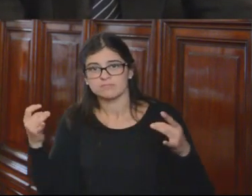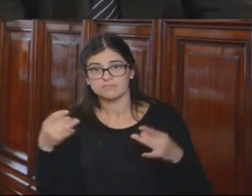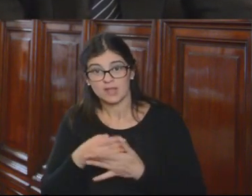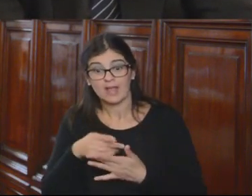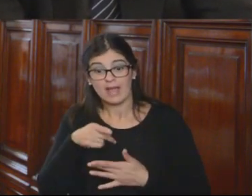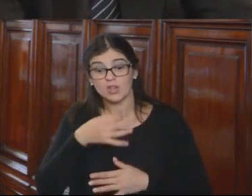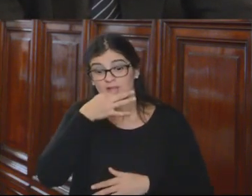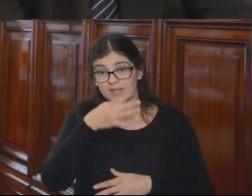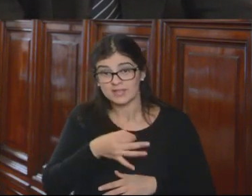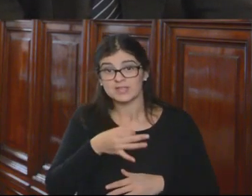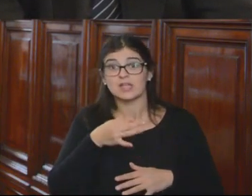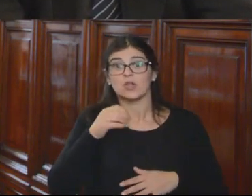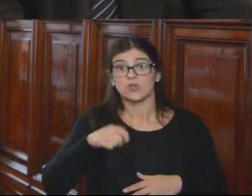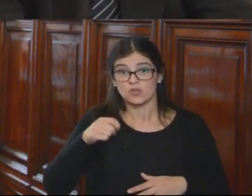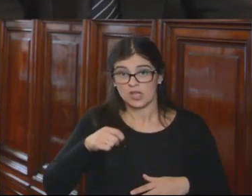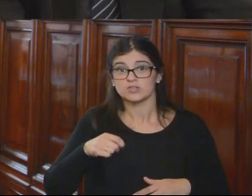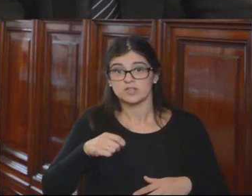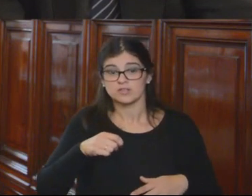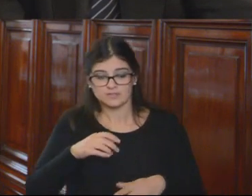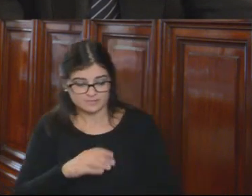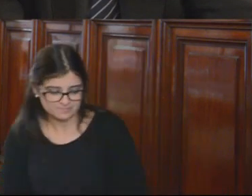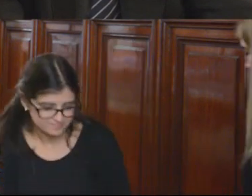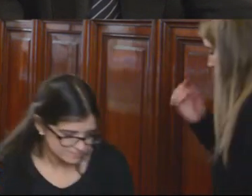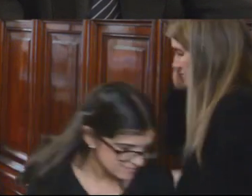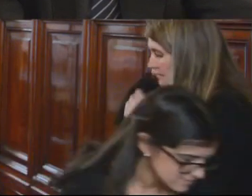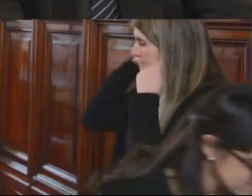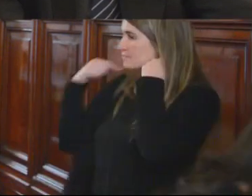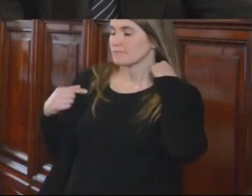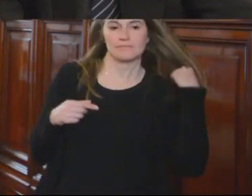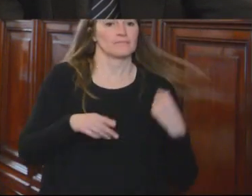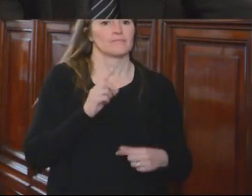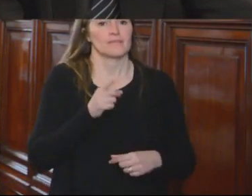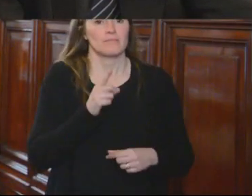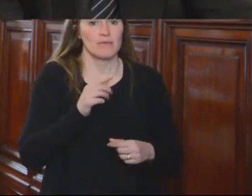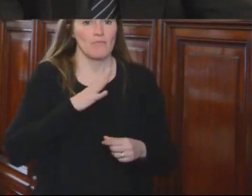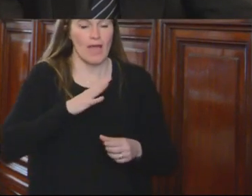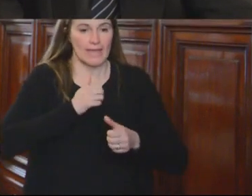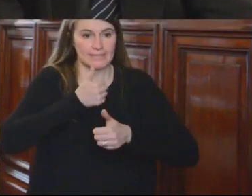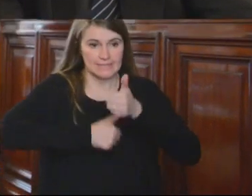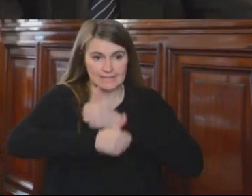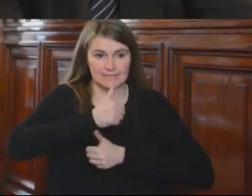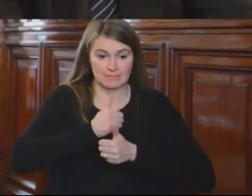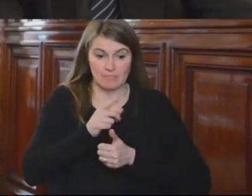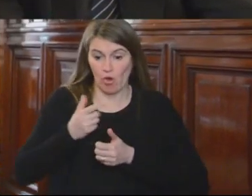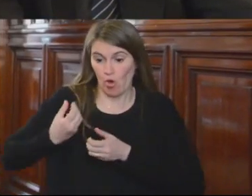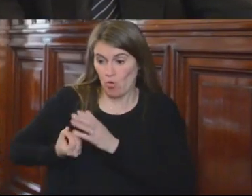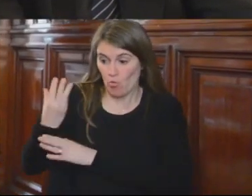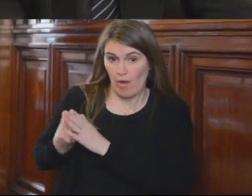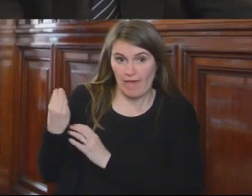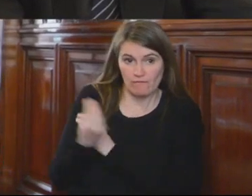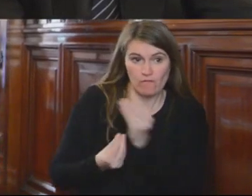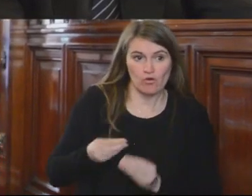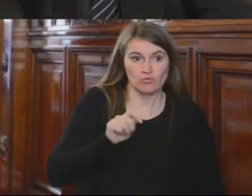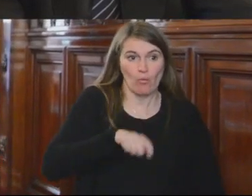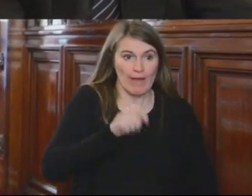establecido también el Tribunal Constitucional. En este escenario de transición para la consecuente implementación del